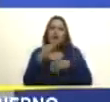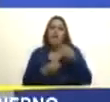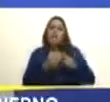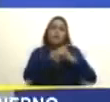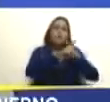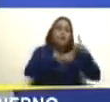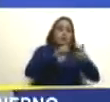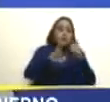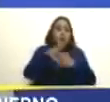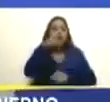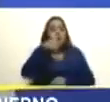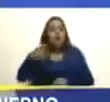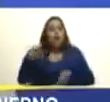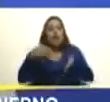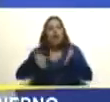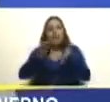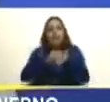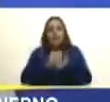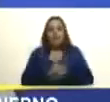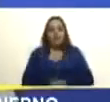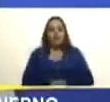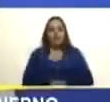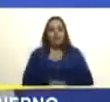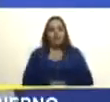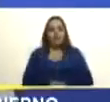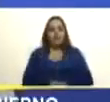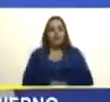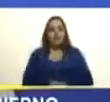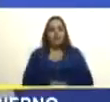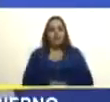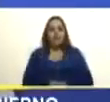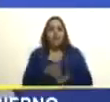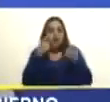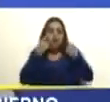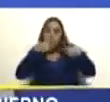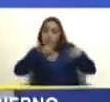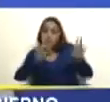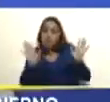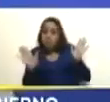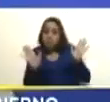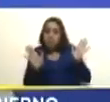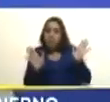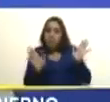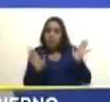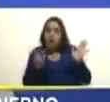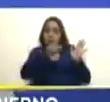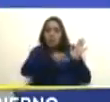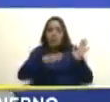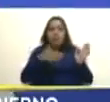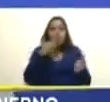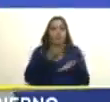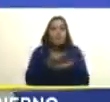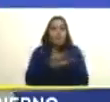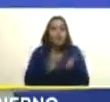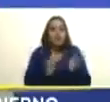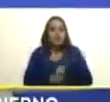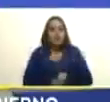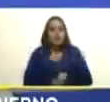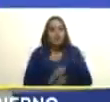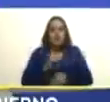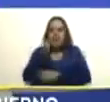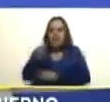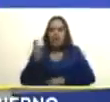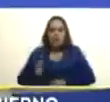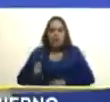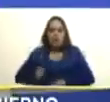otro referéndum que se atrevan pues los que proponen que vayamos a la